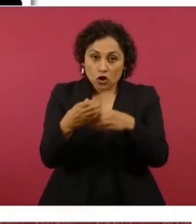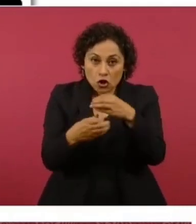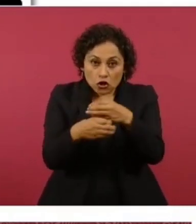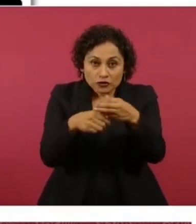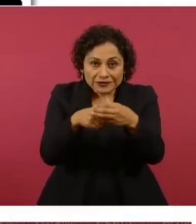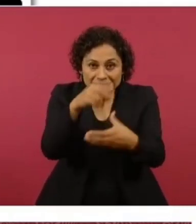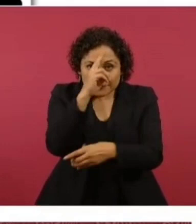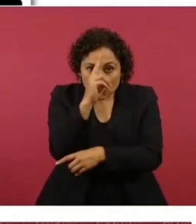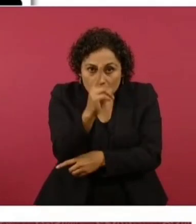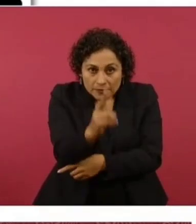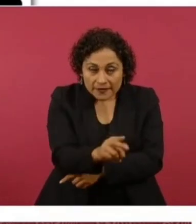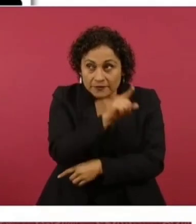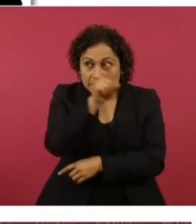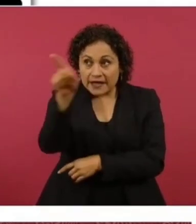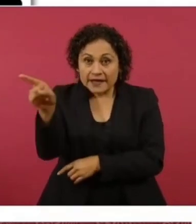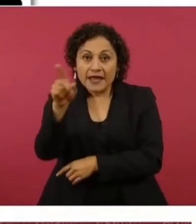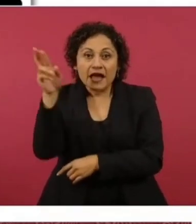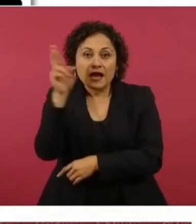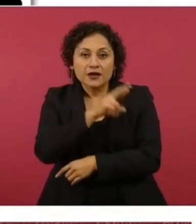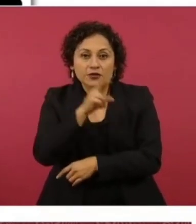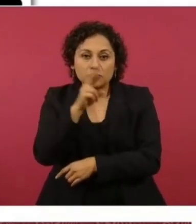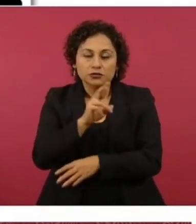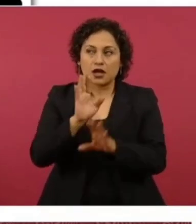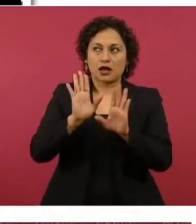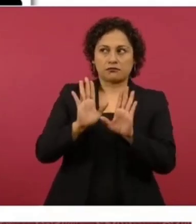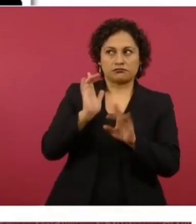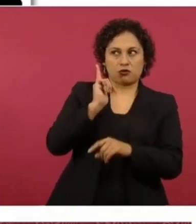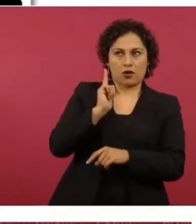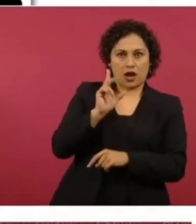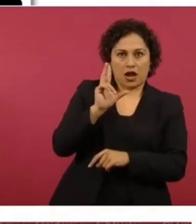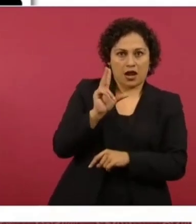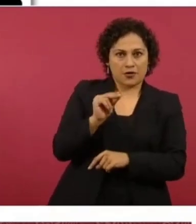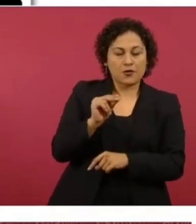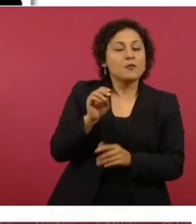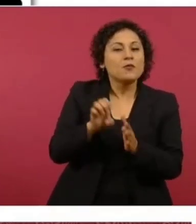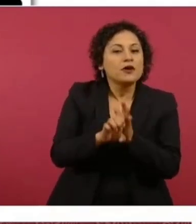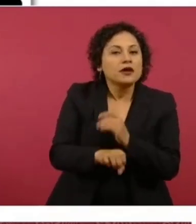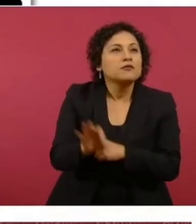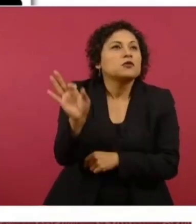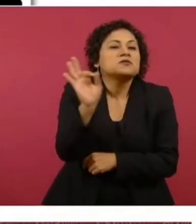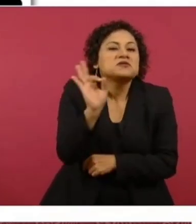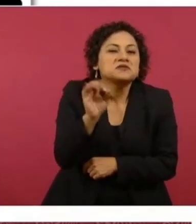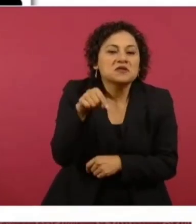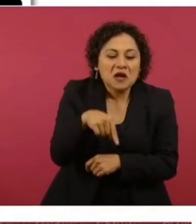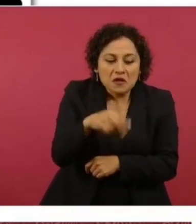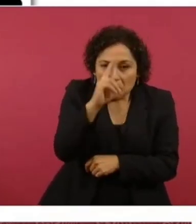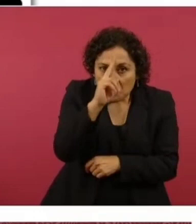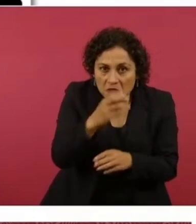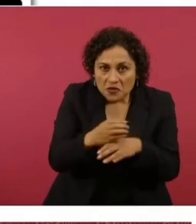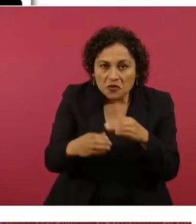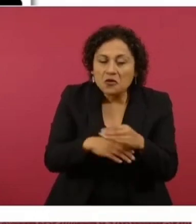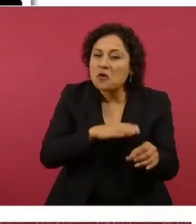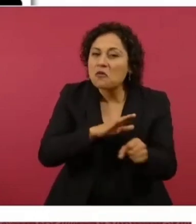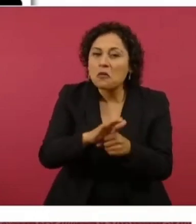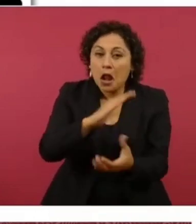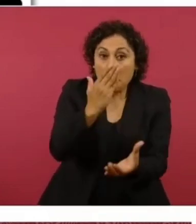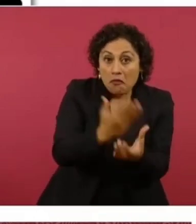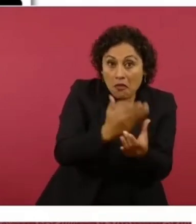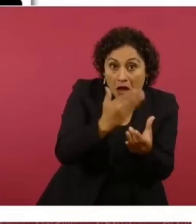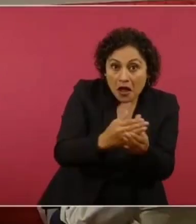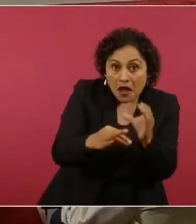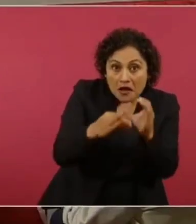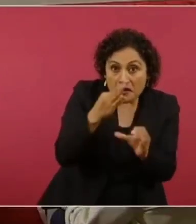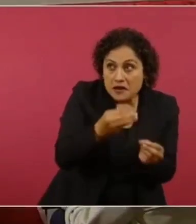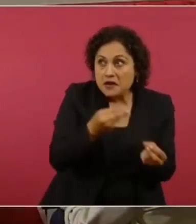Rusia, esperemos que no y que eso también sea mentira, son taquitos, esquites, tequila, el